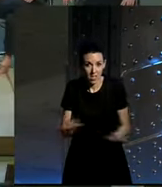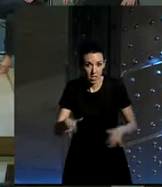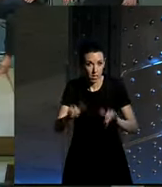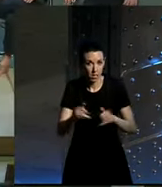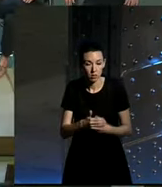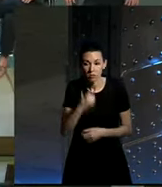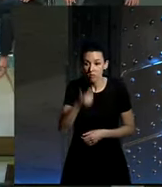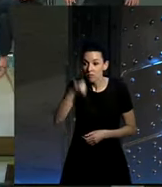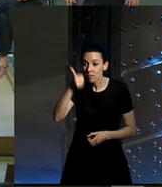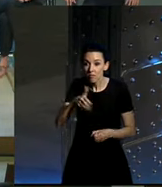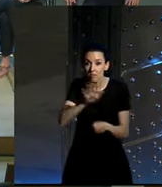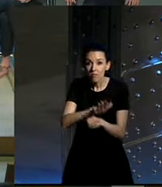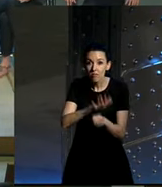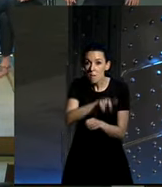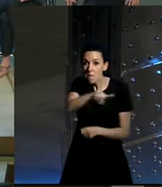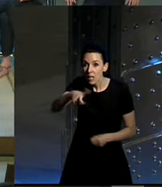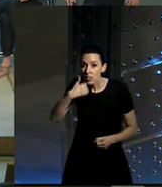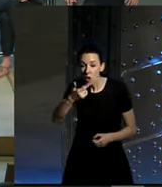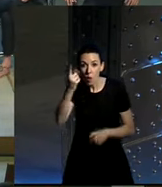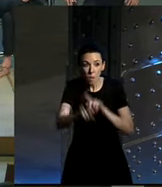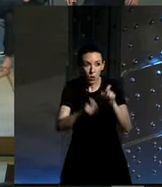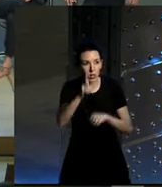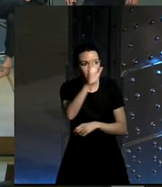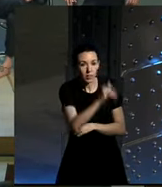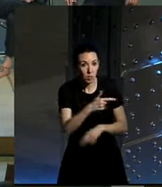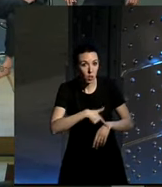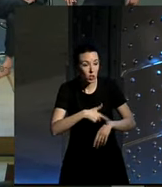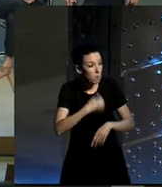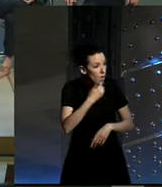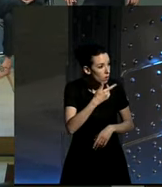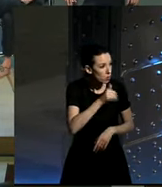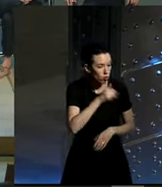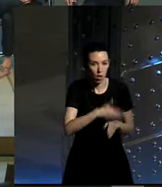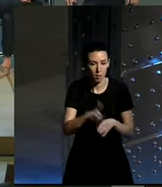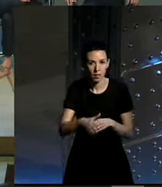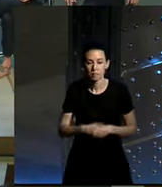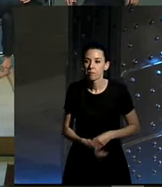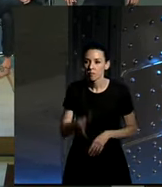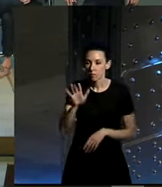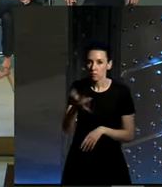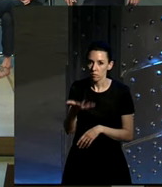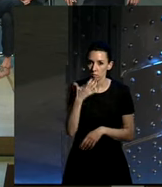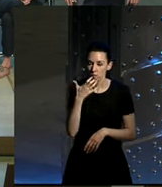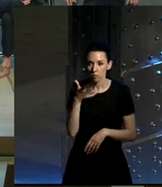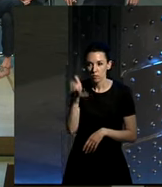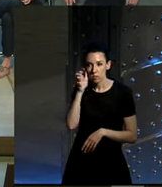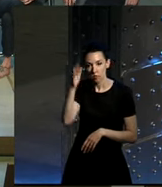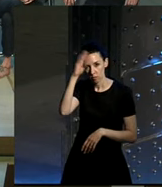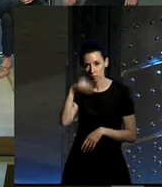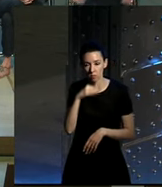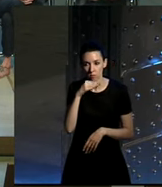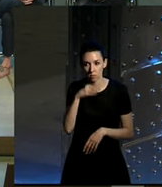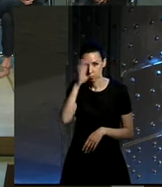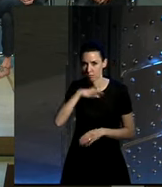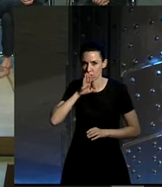algo más Martianas alguna otra pregunta estamos ya casi agotando el tiempo pero todavía seguimos que por ejemplo yo le he escuchado a mi padre mi padre es